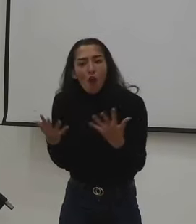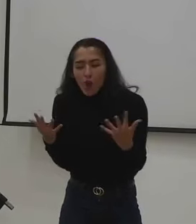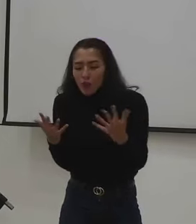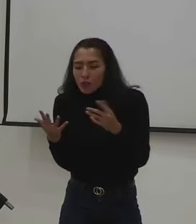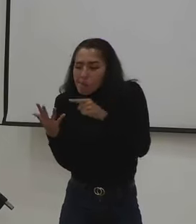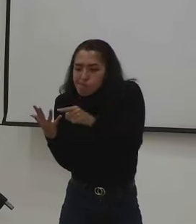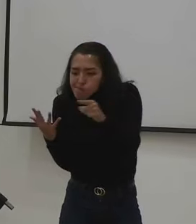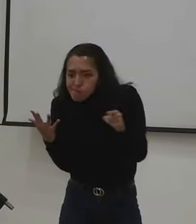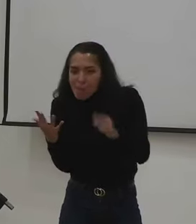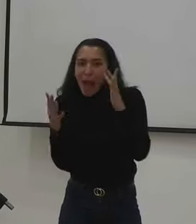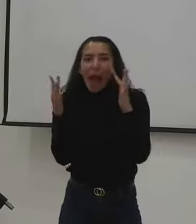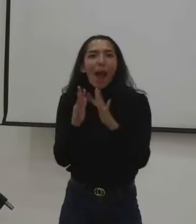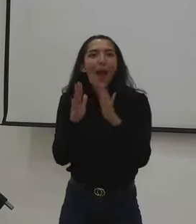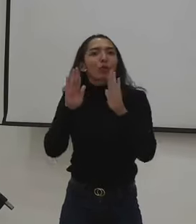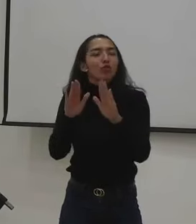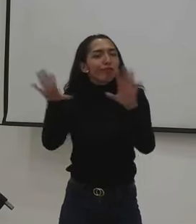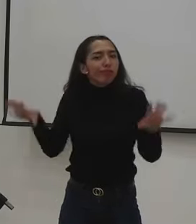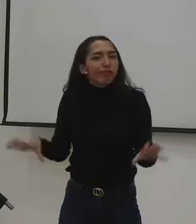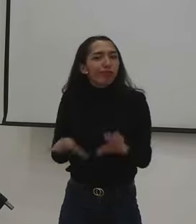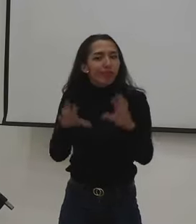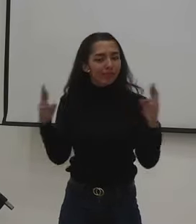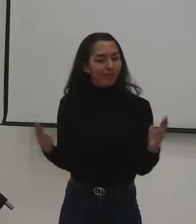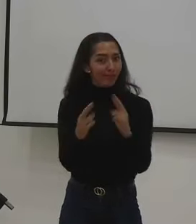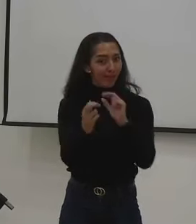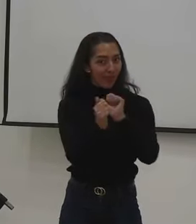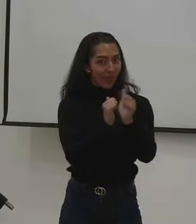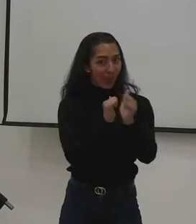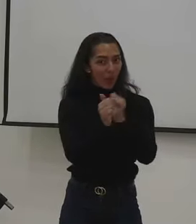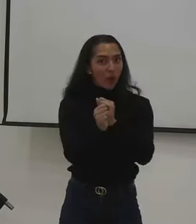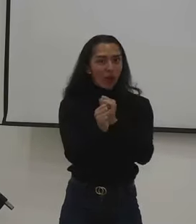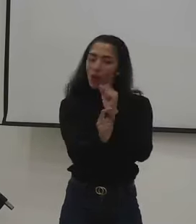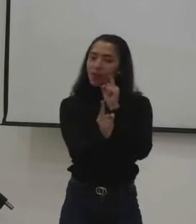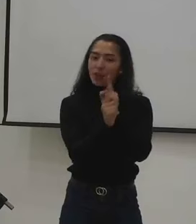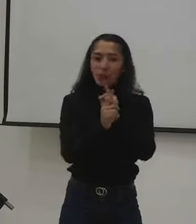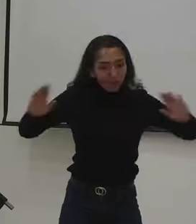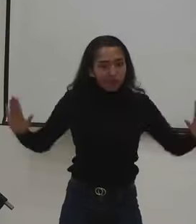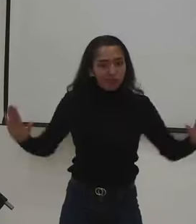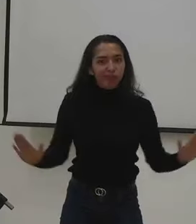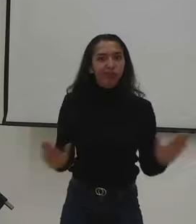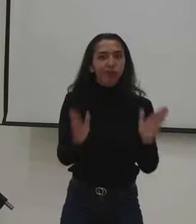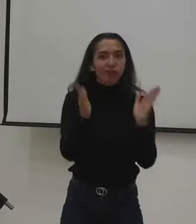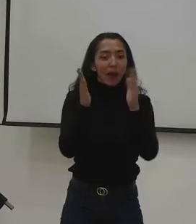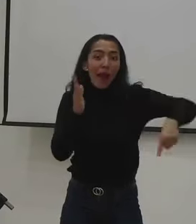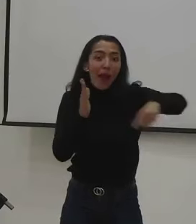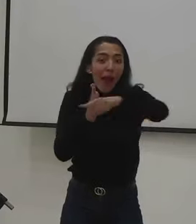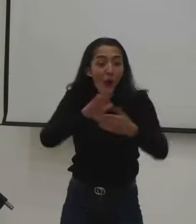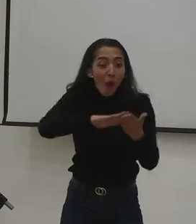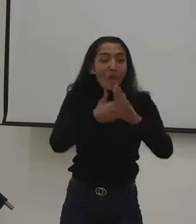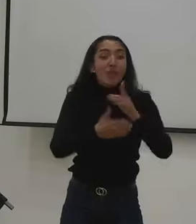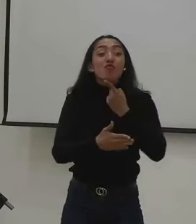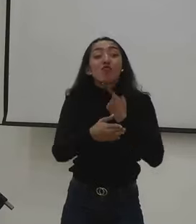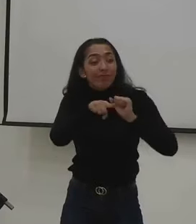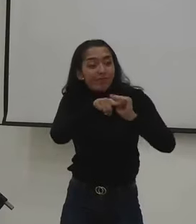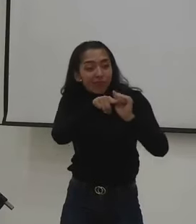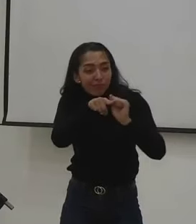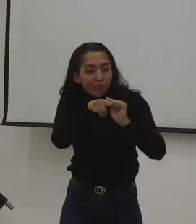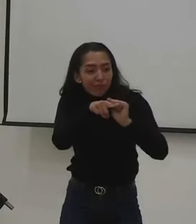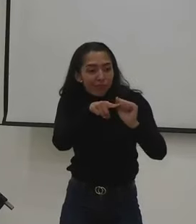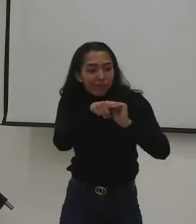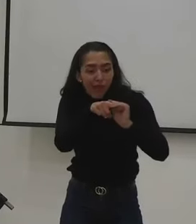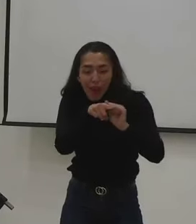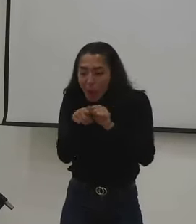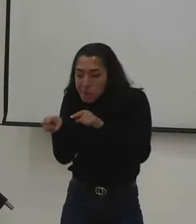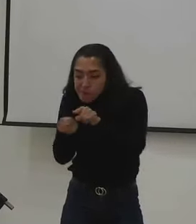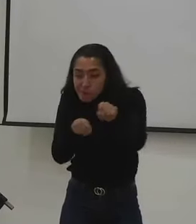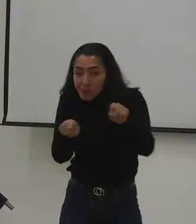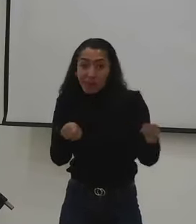para la práctica deportiva, recreativa de la actividad física en procura de la mejora de la calidad de vida de la comunidad. También tiene un